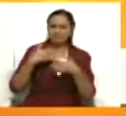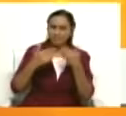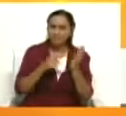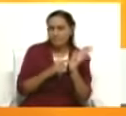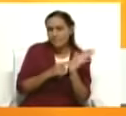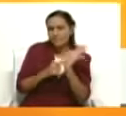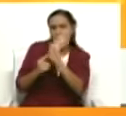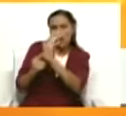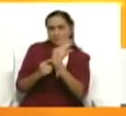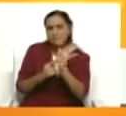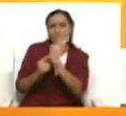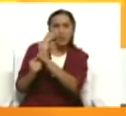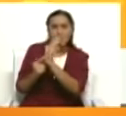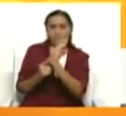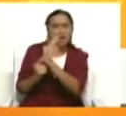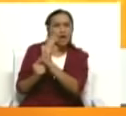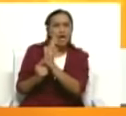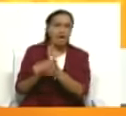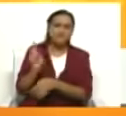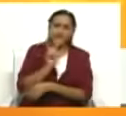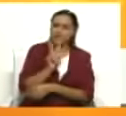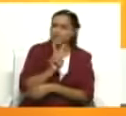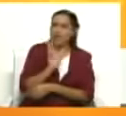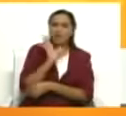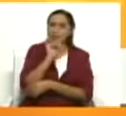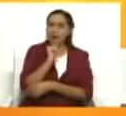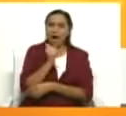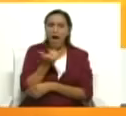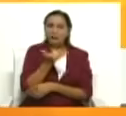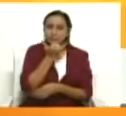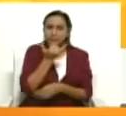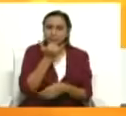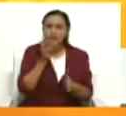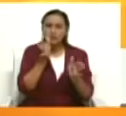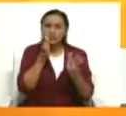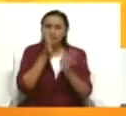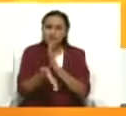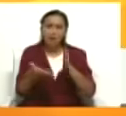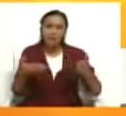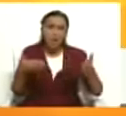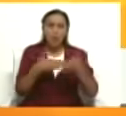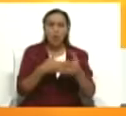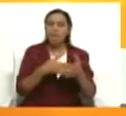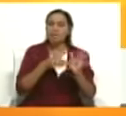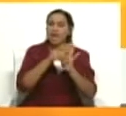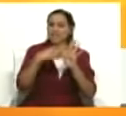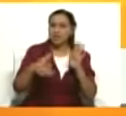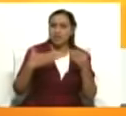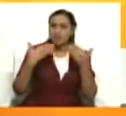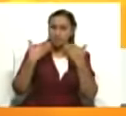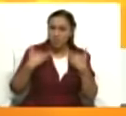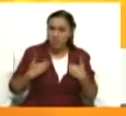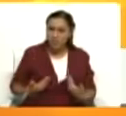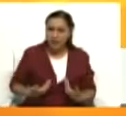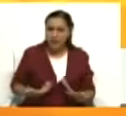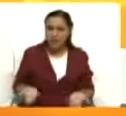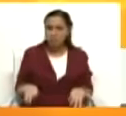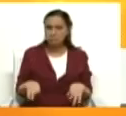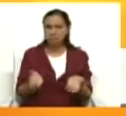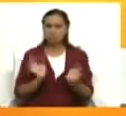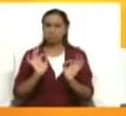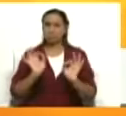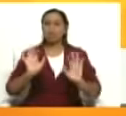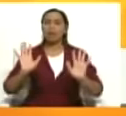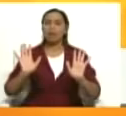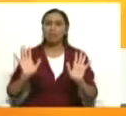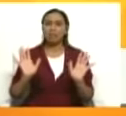que en Venezuela no se han cometido delitos de lesa humanidad, demostrando siempre con mucha paciencia metodológica,